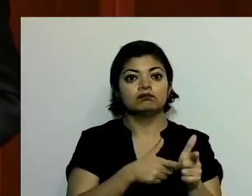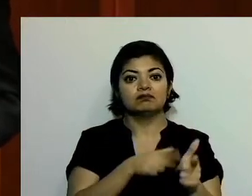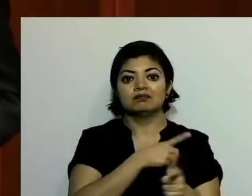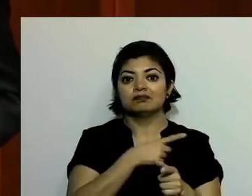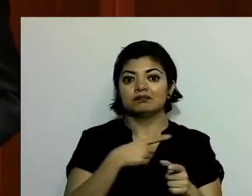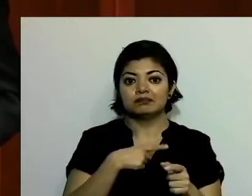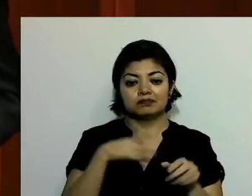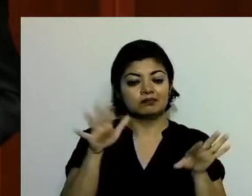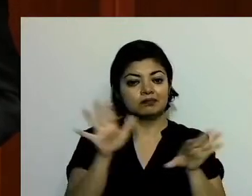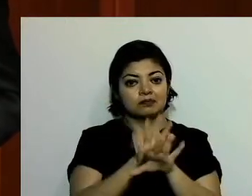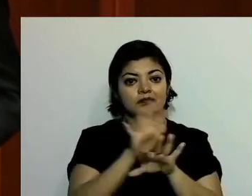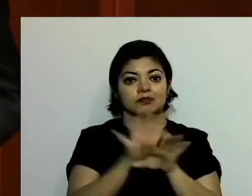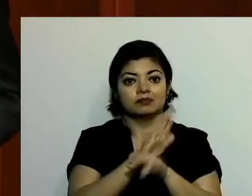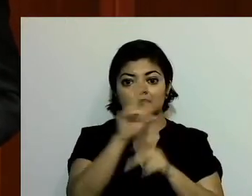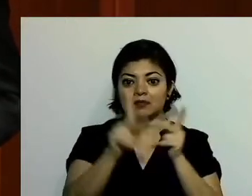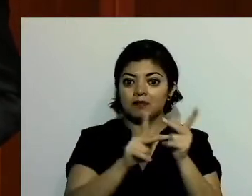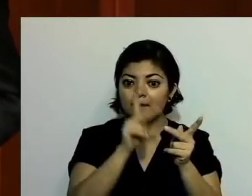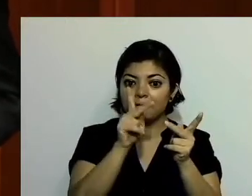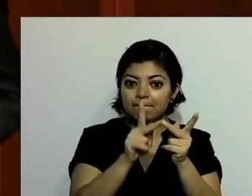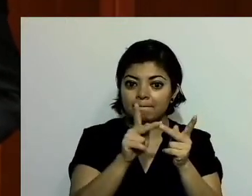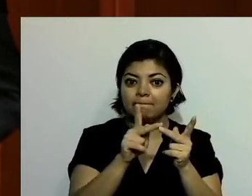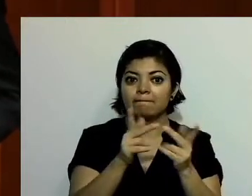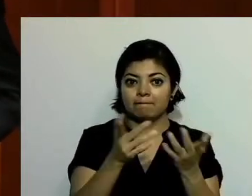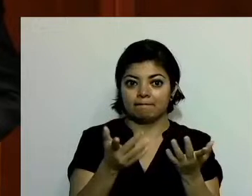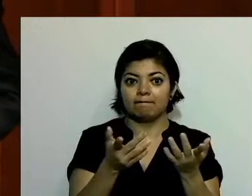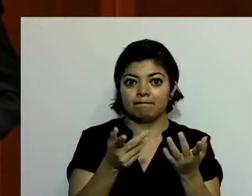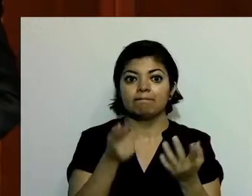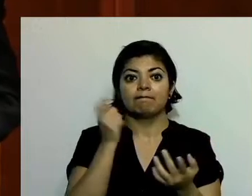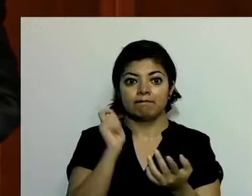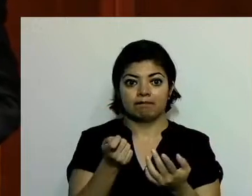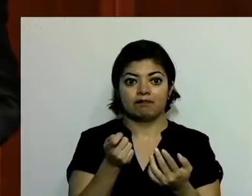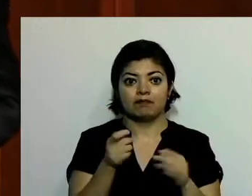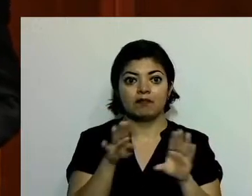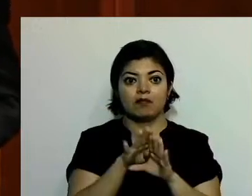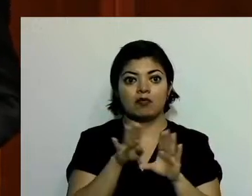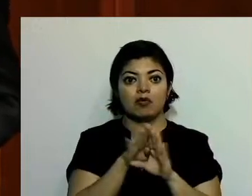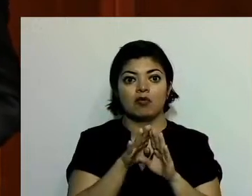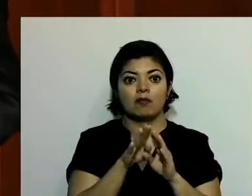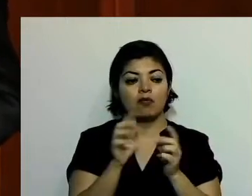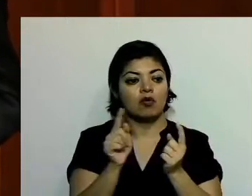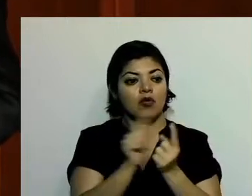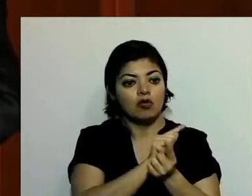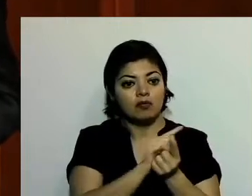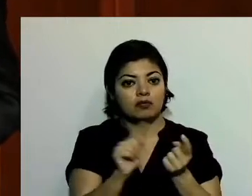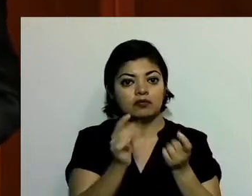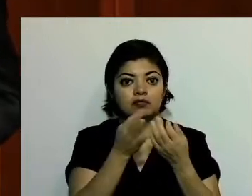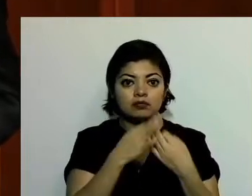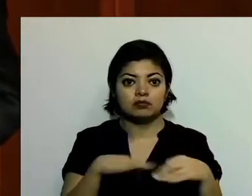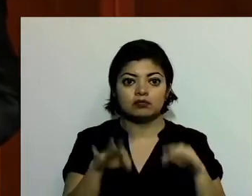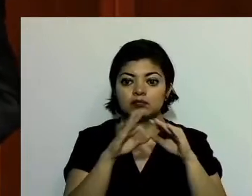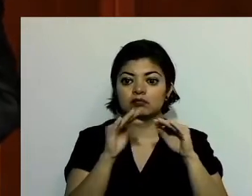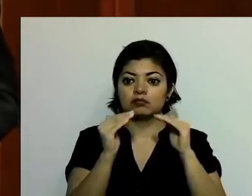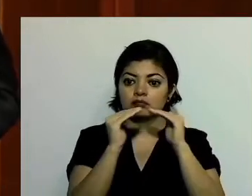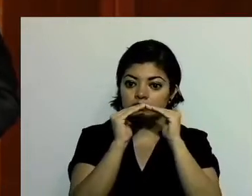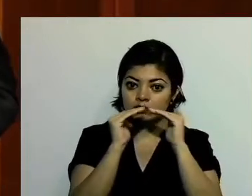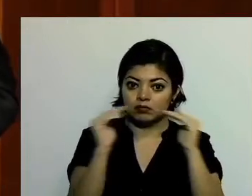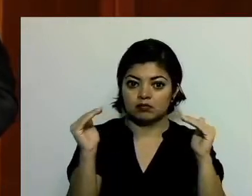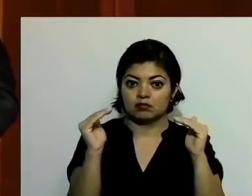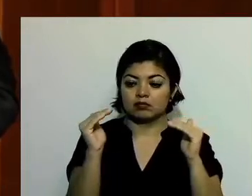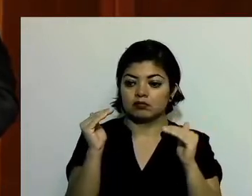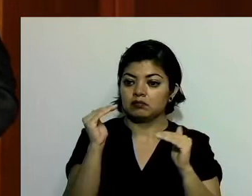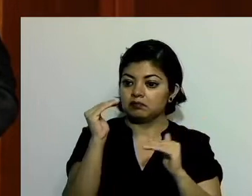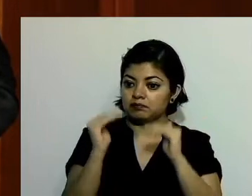que es precisamente la de la convivencia armónica, equitativa, equilibrada,